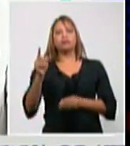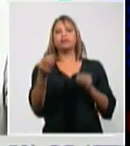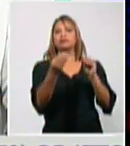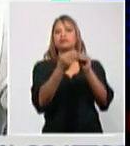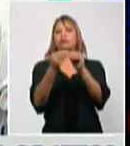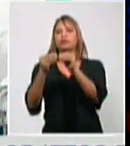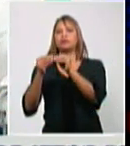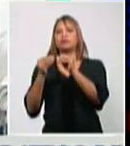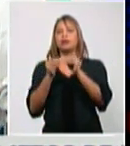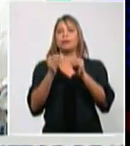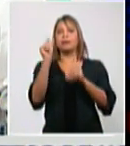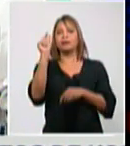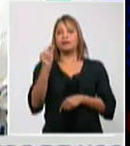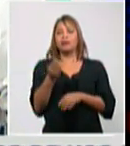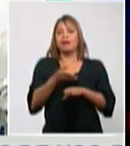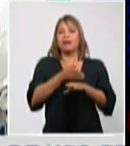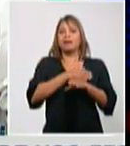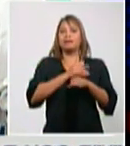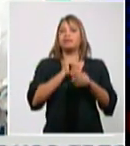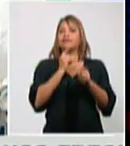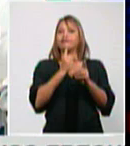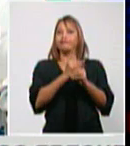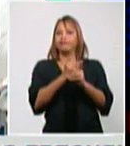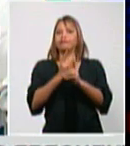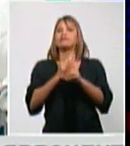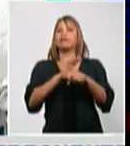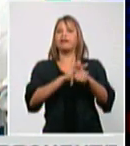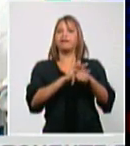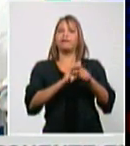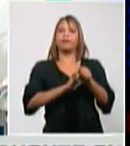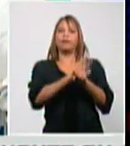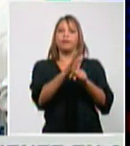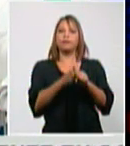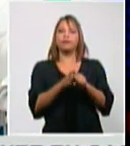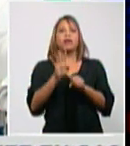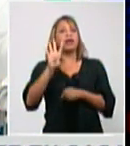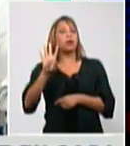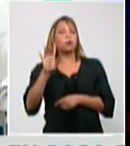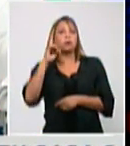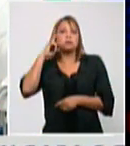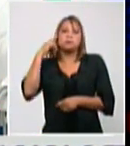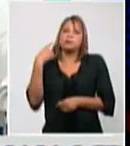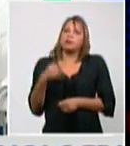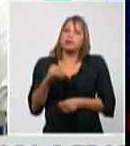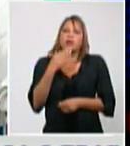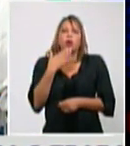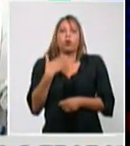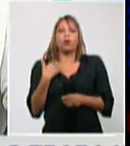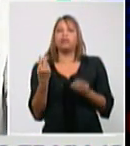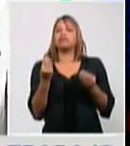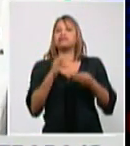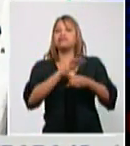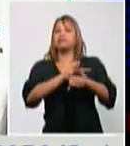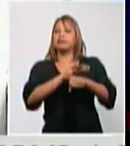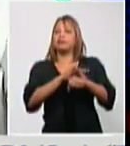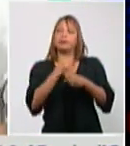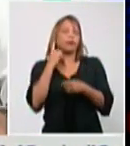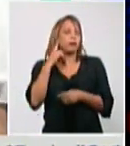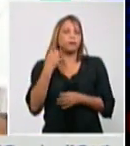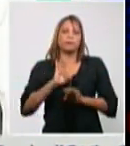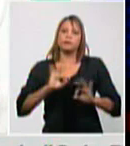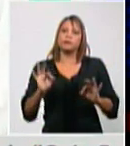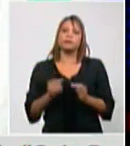confirmados y en 4 como habíamos dicho no se pudo precisar la fuente de infección fíjense